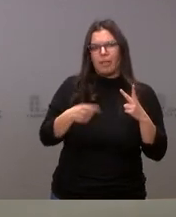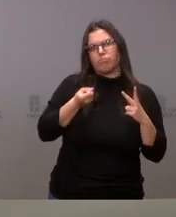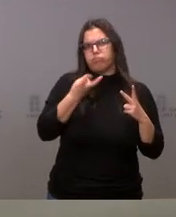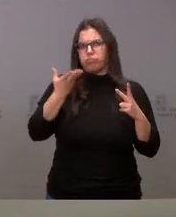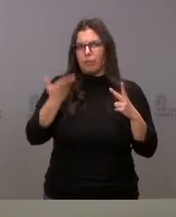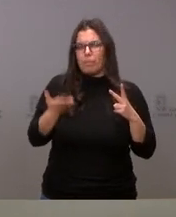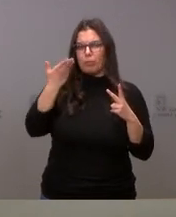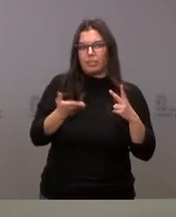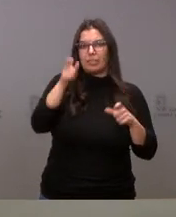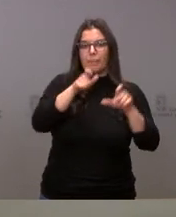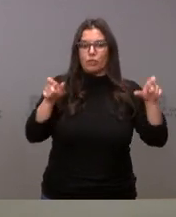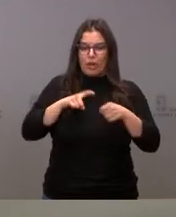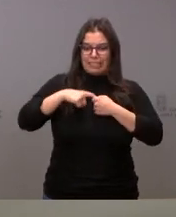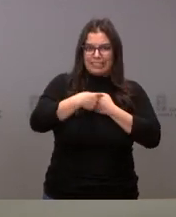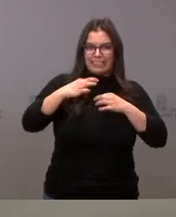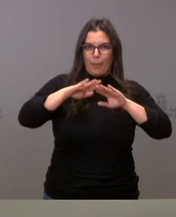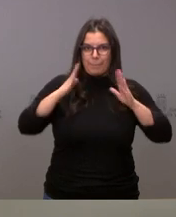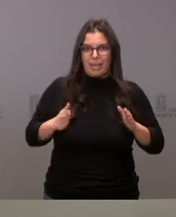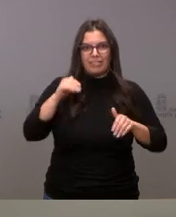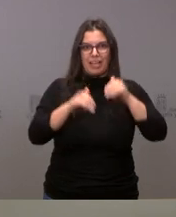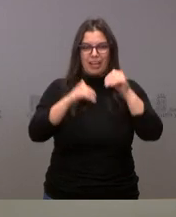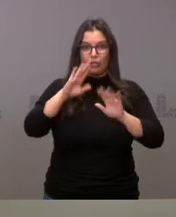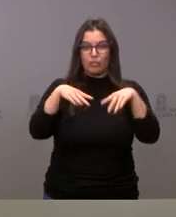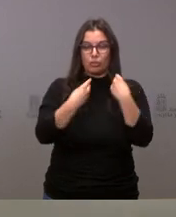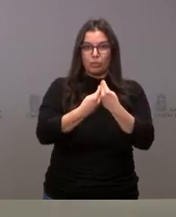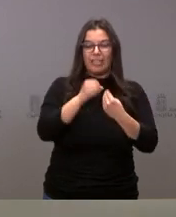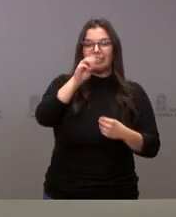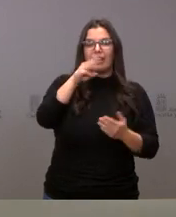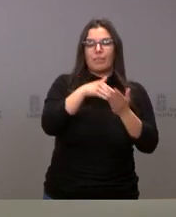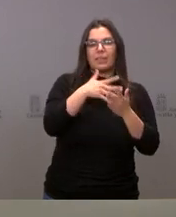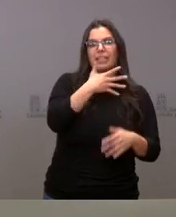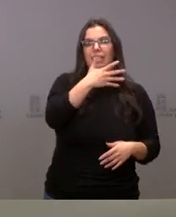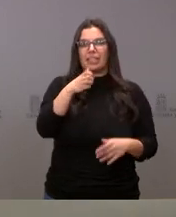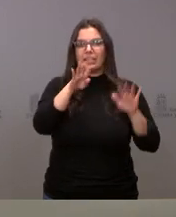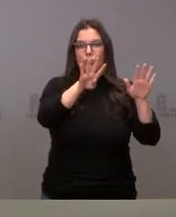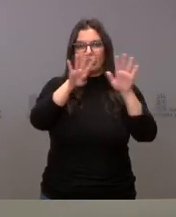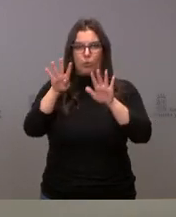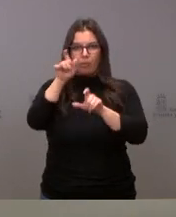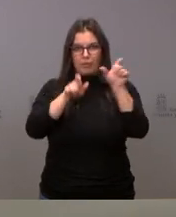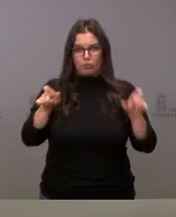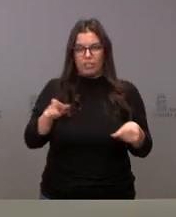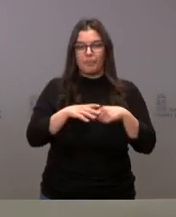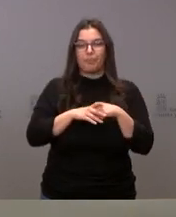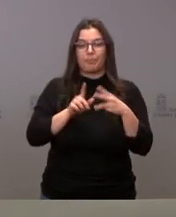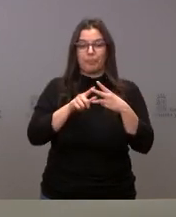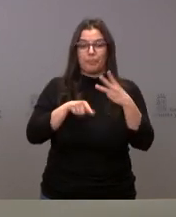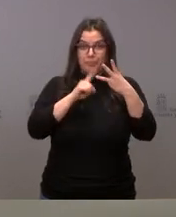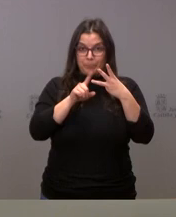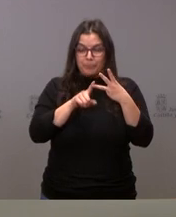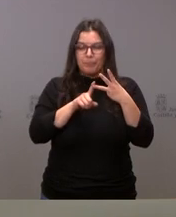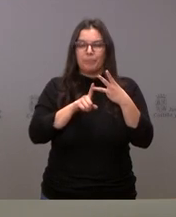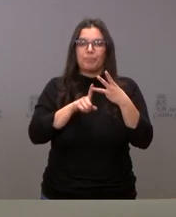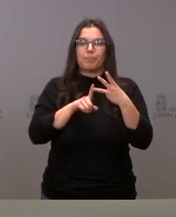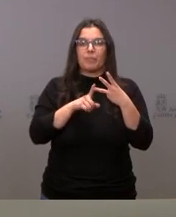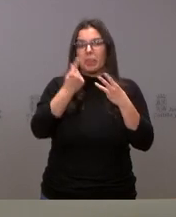el número de miembros de las mesas electorales que ascenderán a 13.599 personas. En tercer lugar,